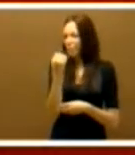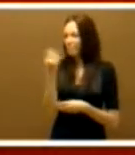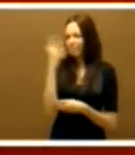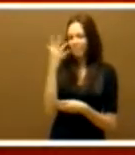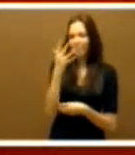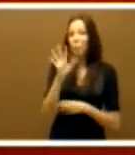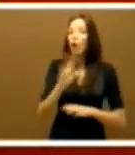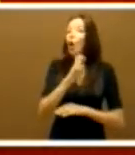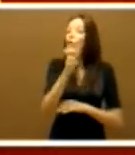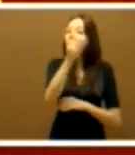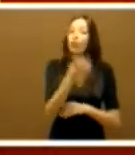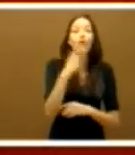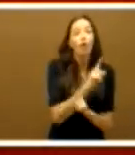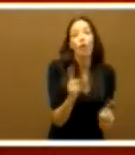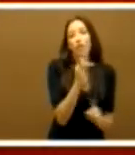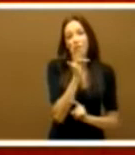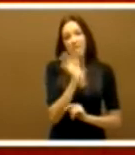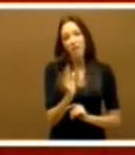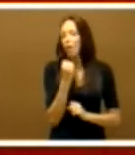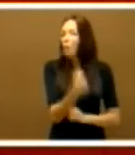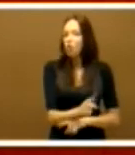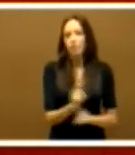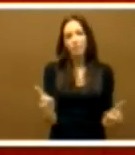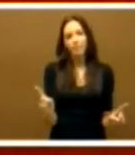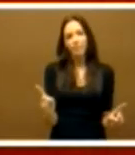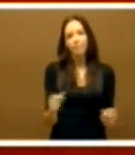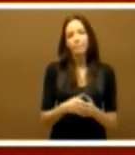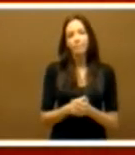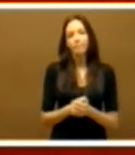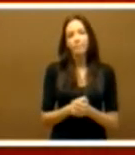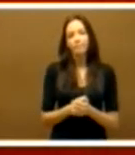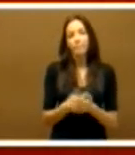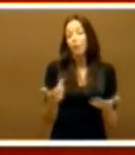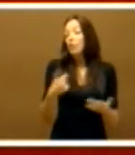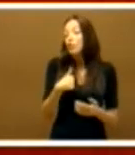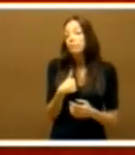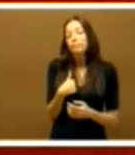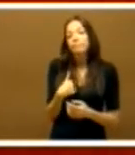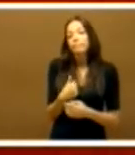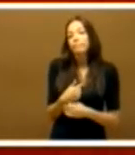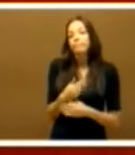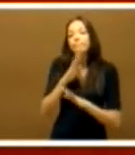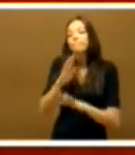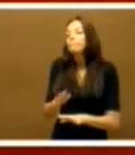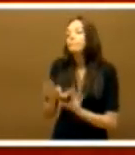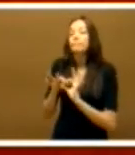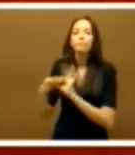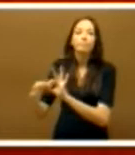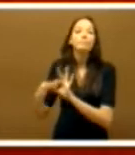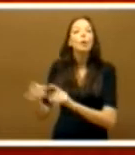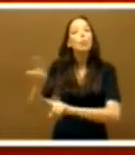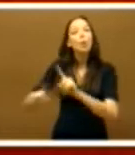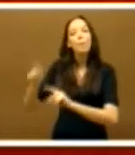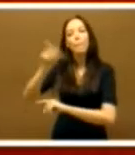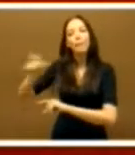Izquierda Unida va a ser fiel al apoyo que ha recibido. Va a mirar a los extremeños, va a mirar a los problemas que tenemos los extremeños,